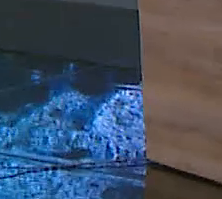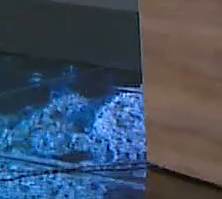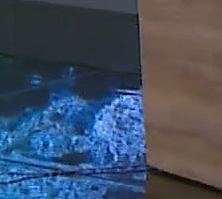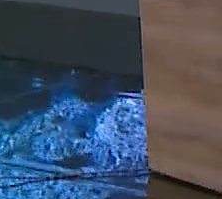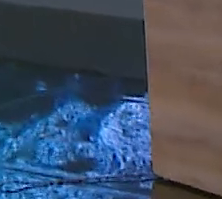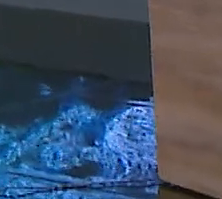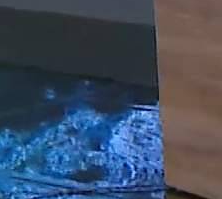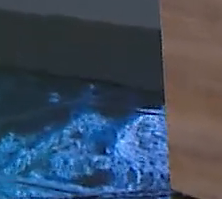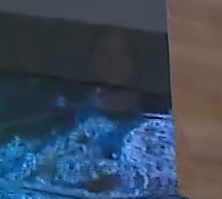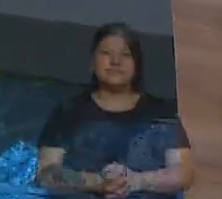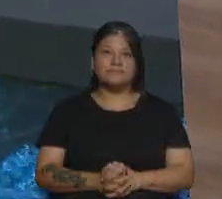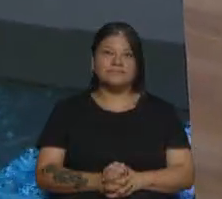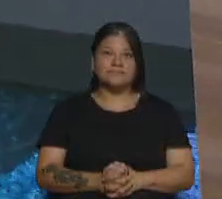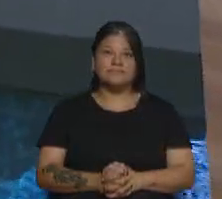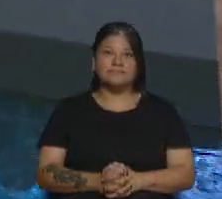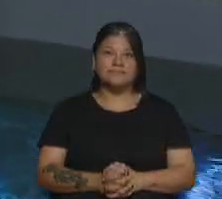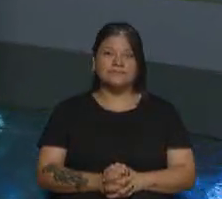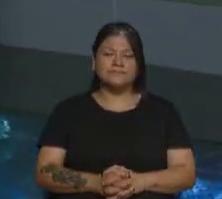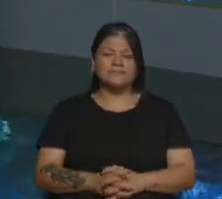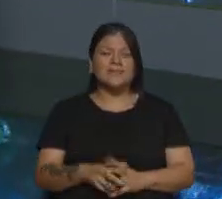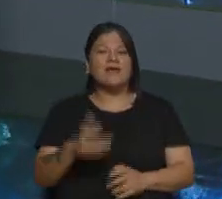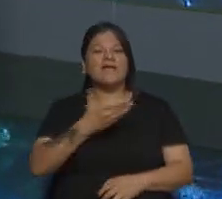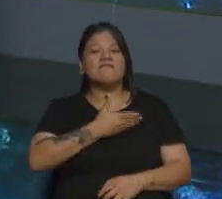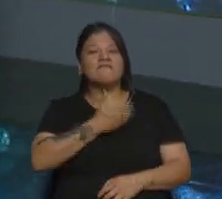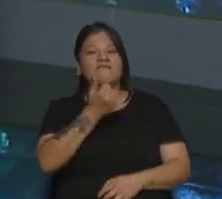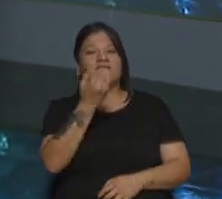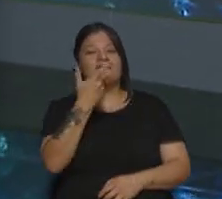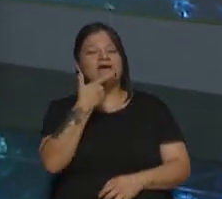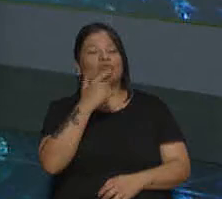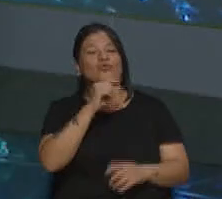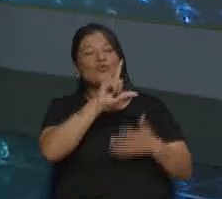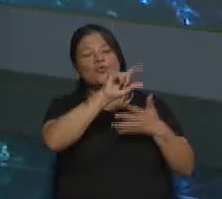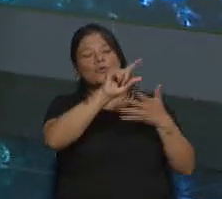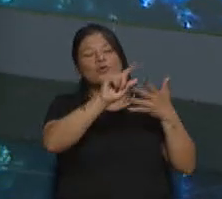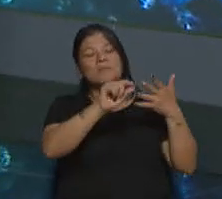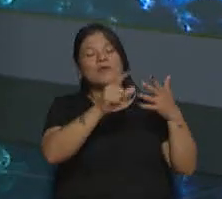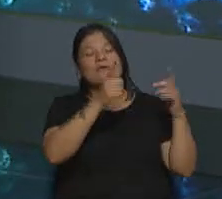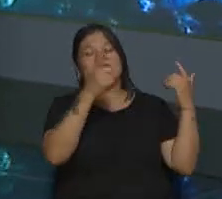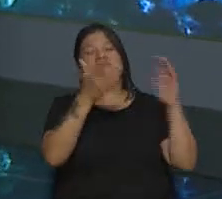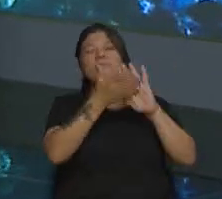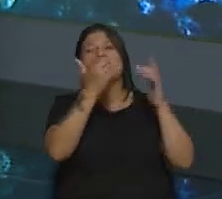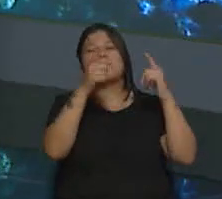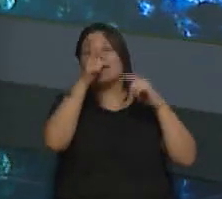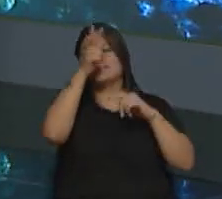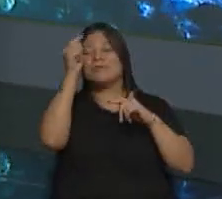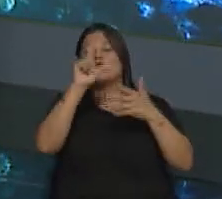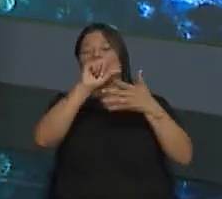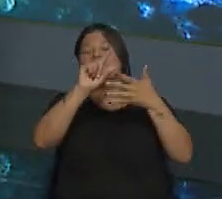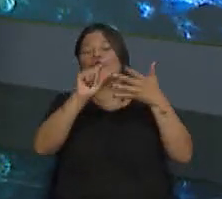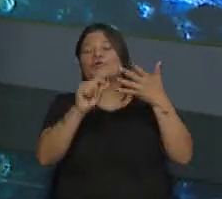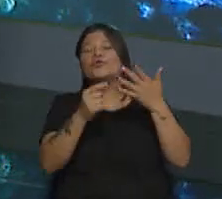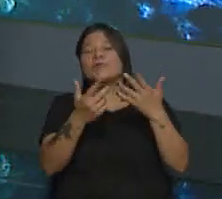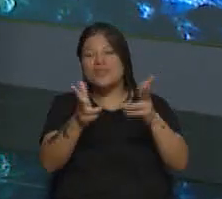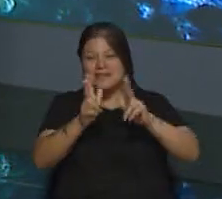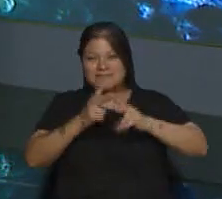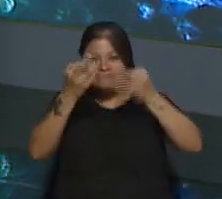Algunos números con Fausto, ayer nos llevaste de paseo a la costa chilena, a la costa argentina y te dije, pero dame números querido, porque a Debiribiri no vamos a ningún lado. Mirá,